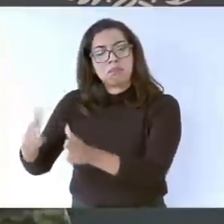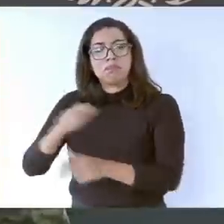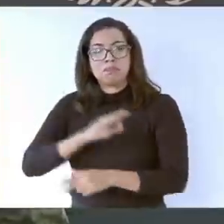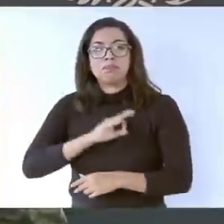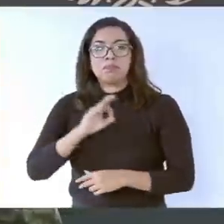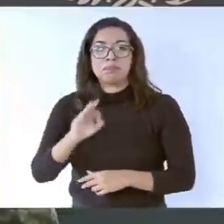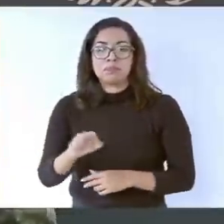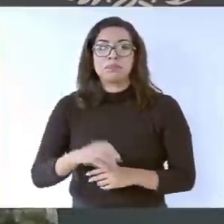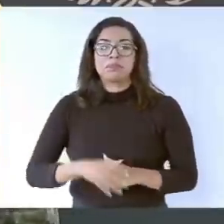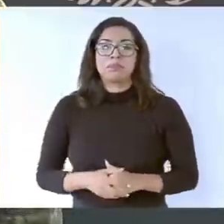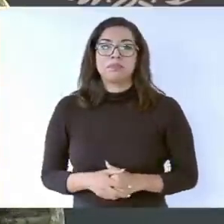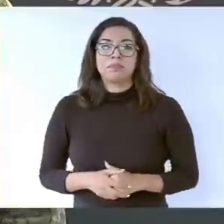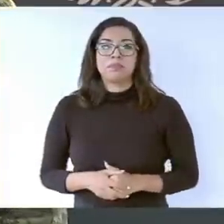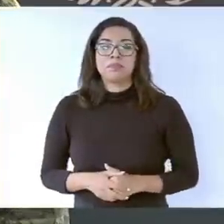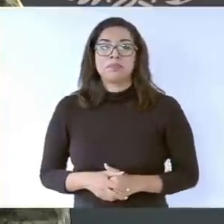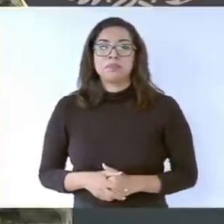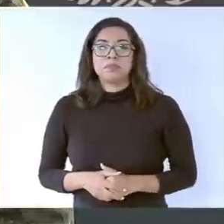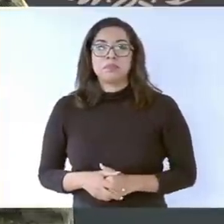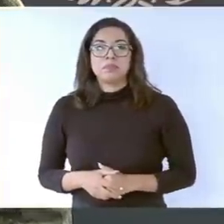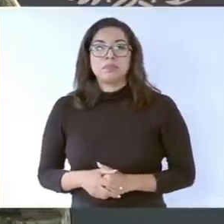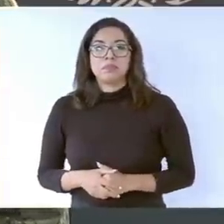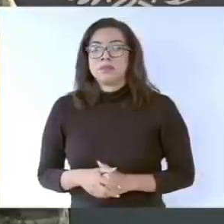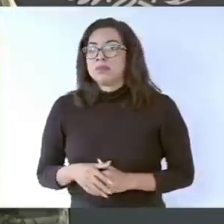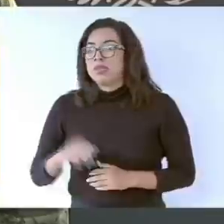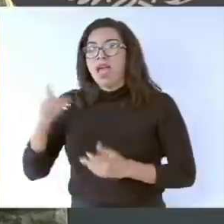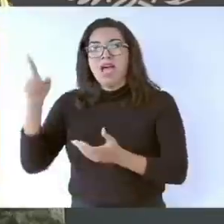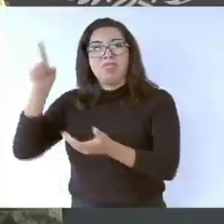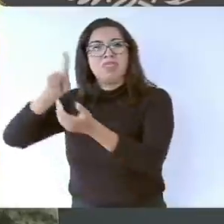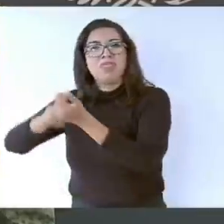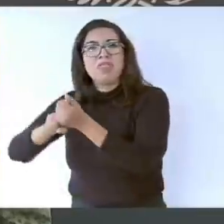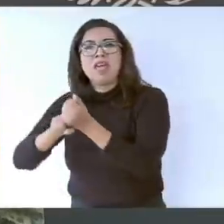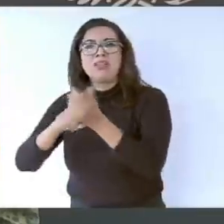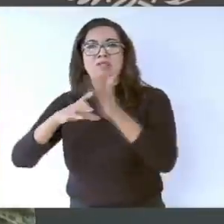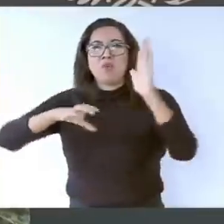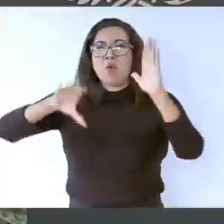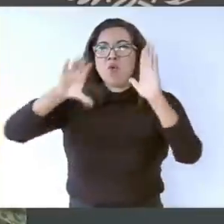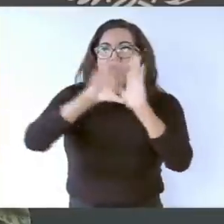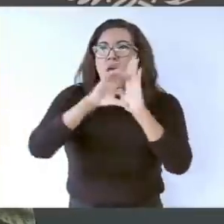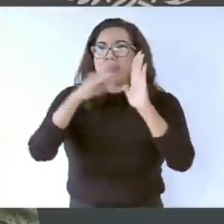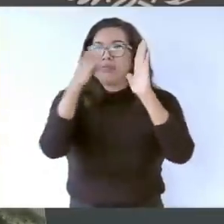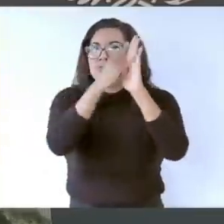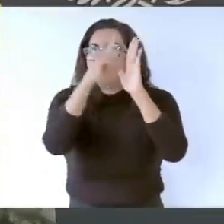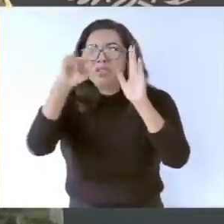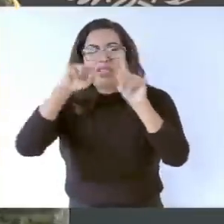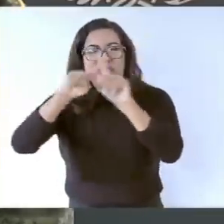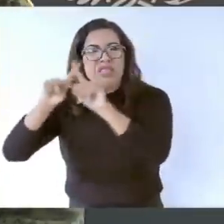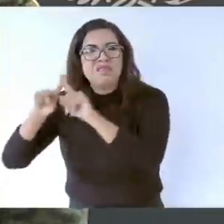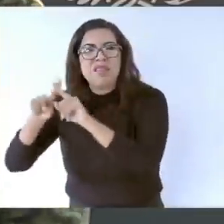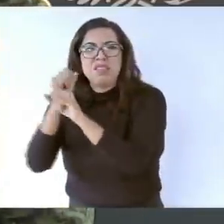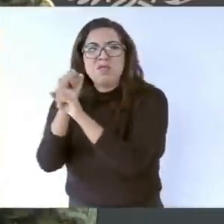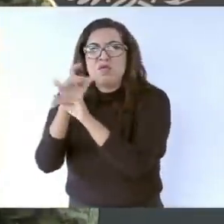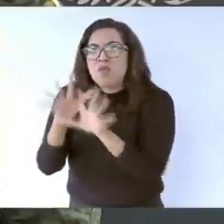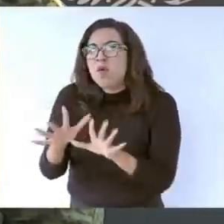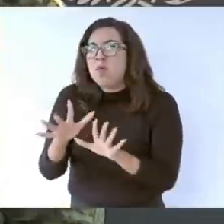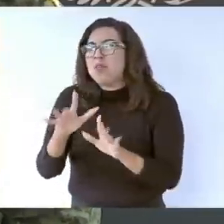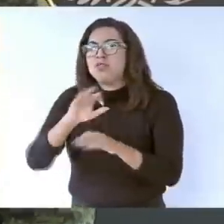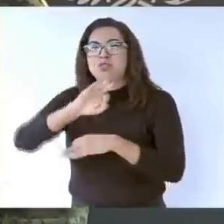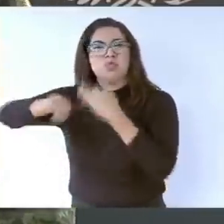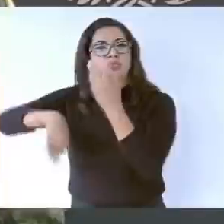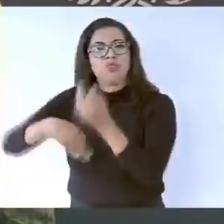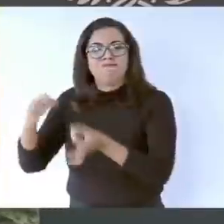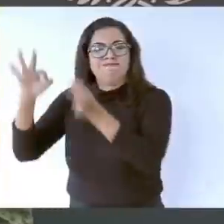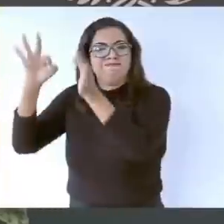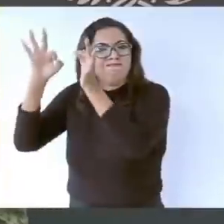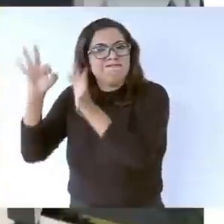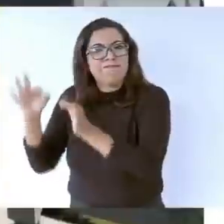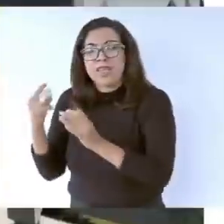Dotada de todos los sistemas de señalización y telecomunicaciones para la seguridad y el eficiente control de tránsito conforme